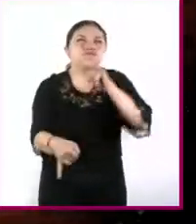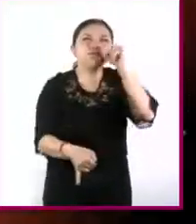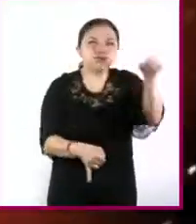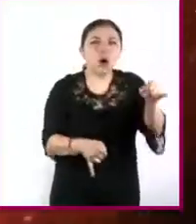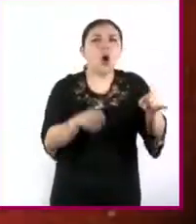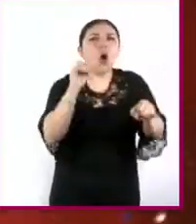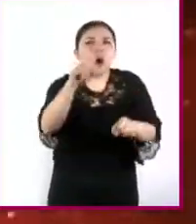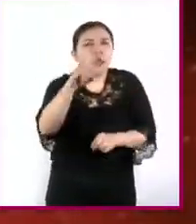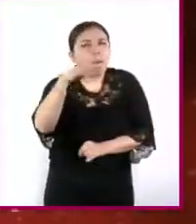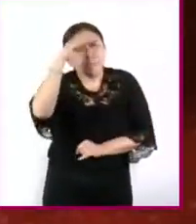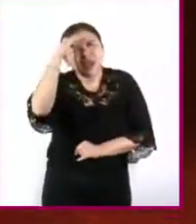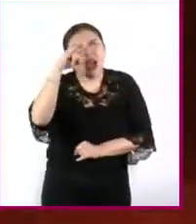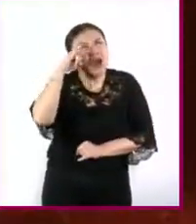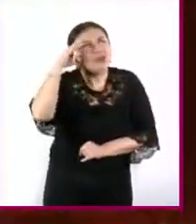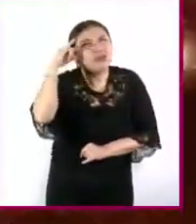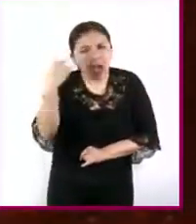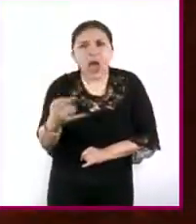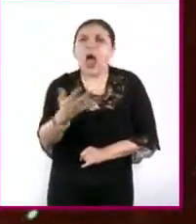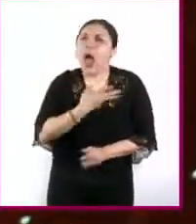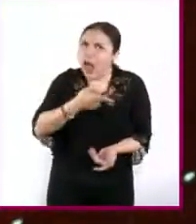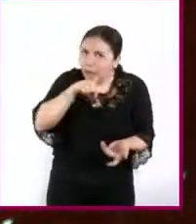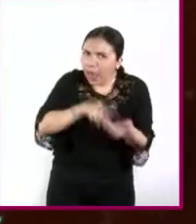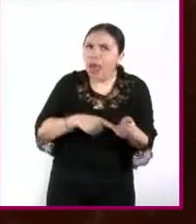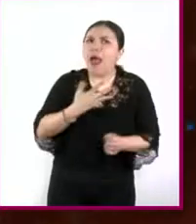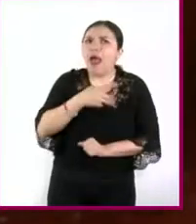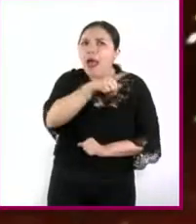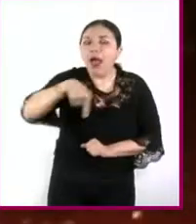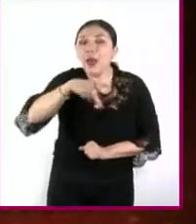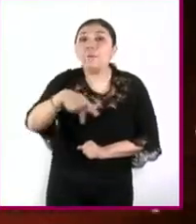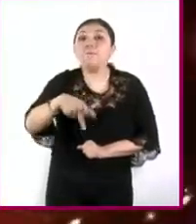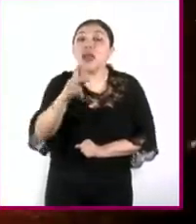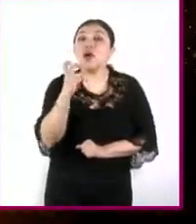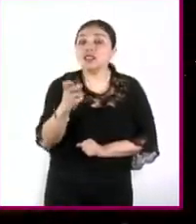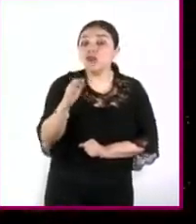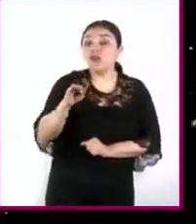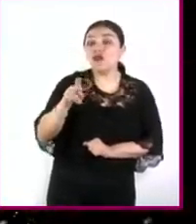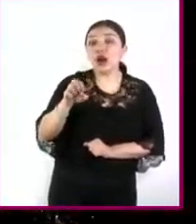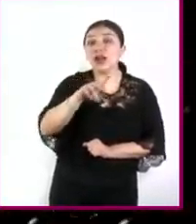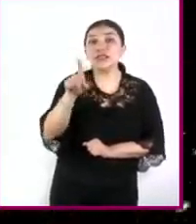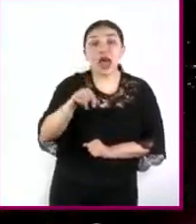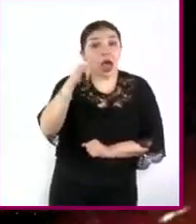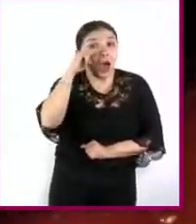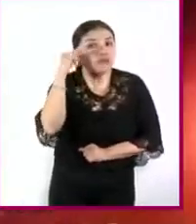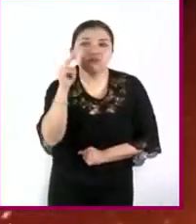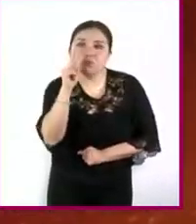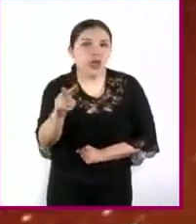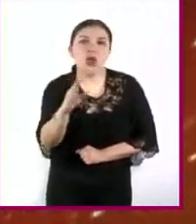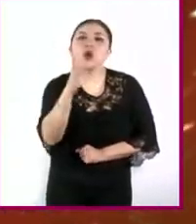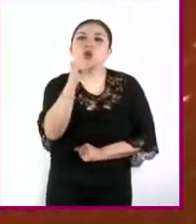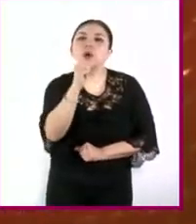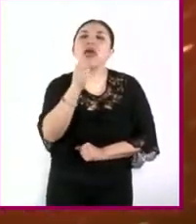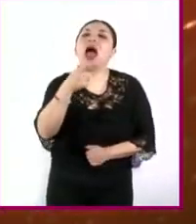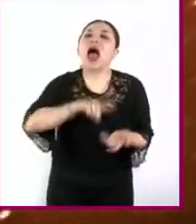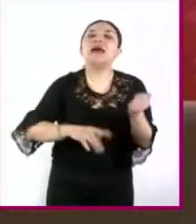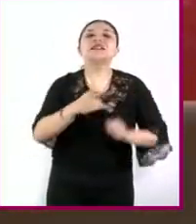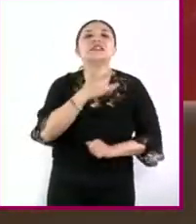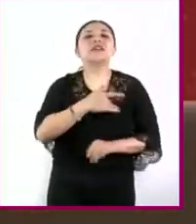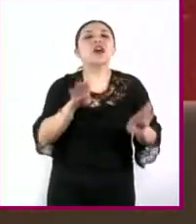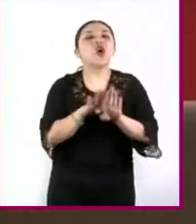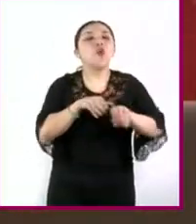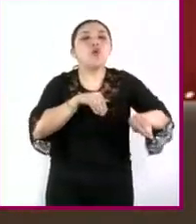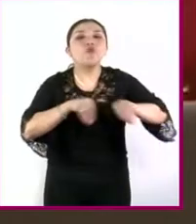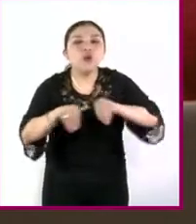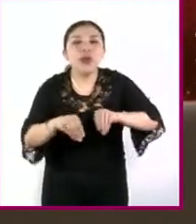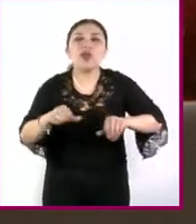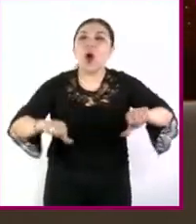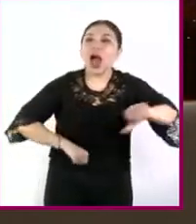las veamos no significa que no estén pero es que la fuerza no se ve se traduce en movimiento acción o energía va